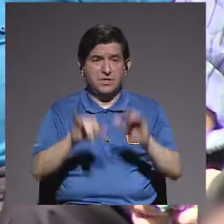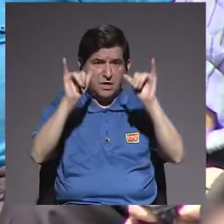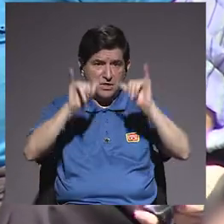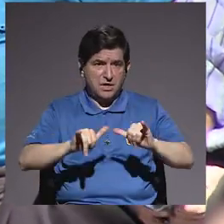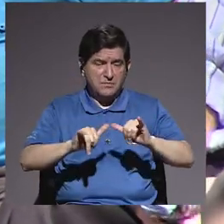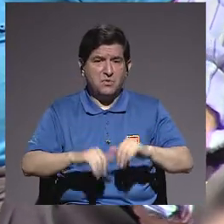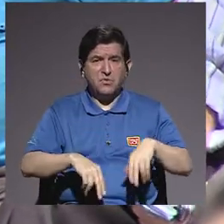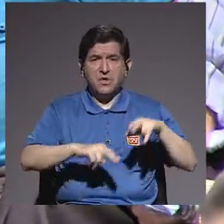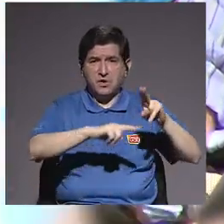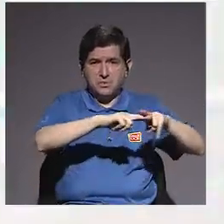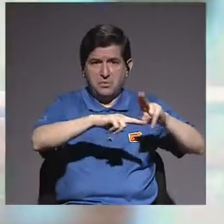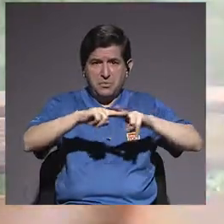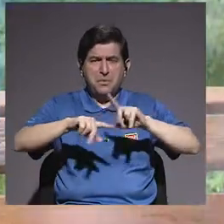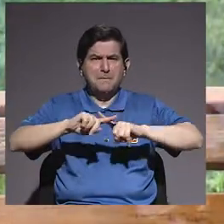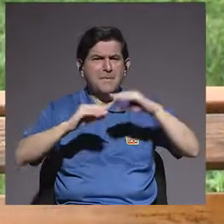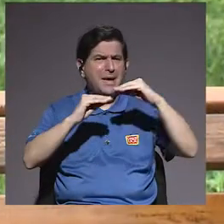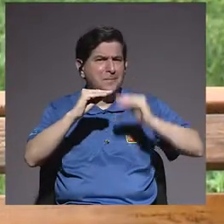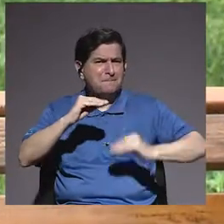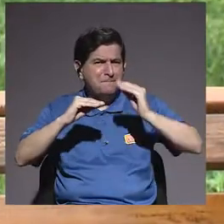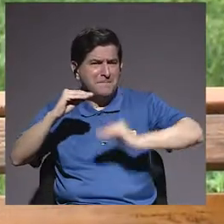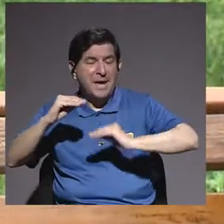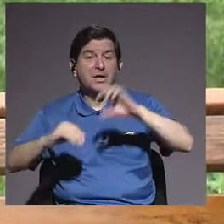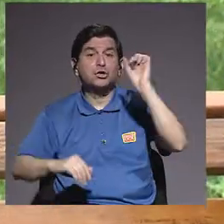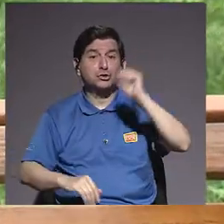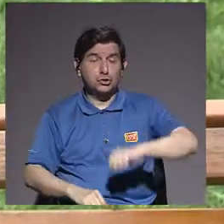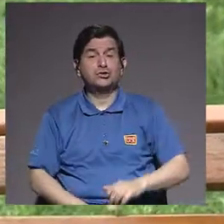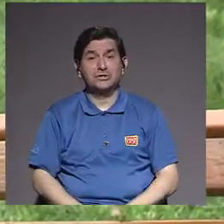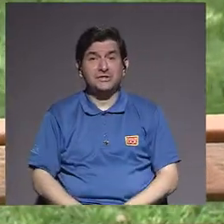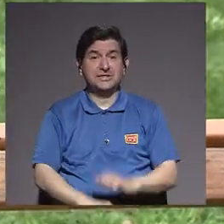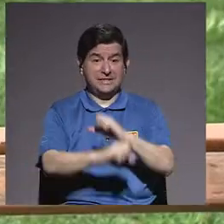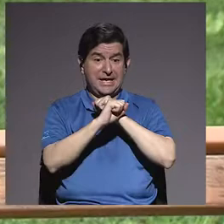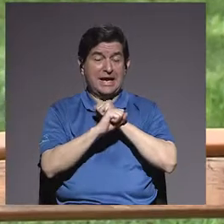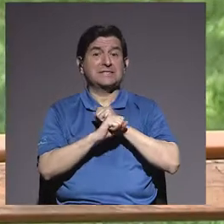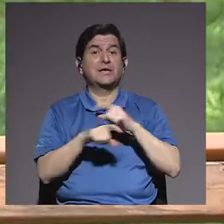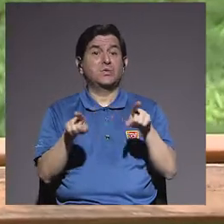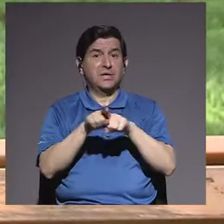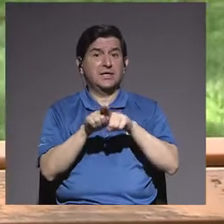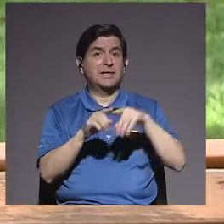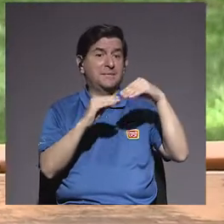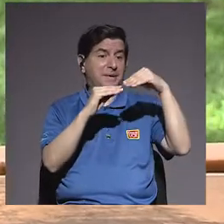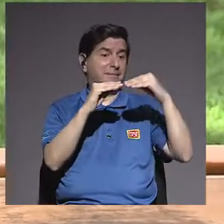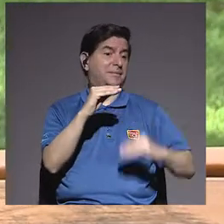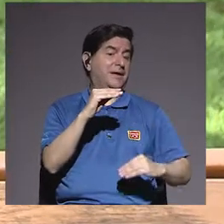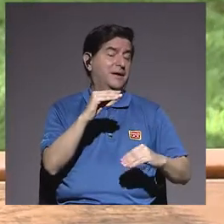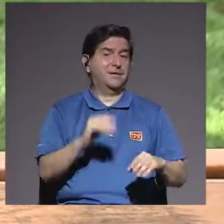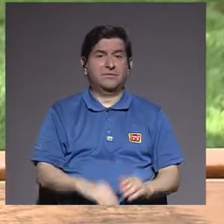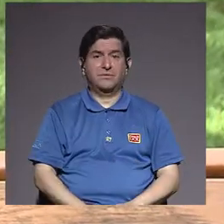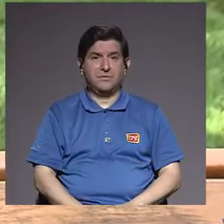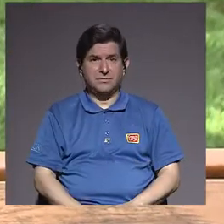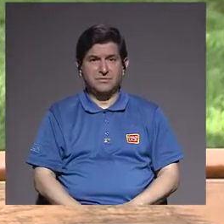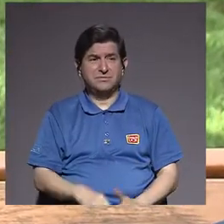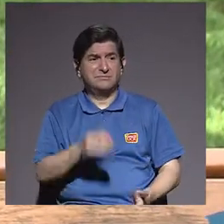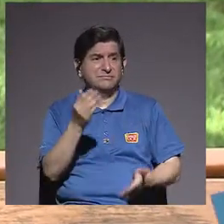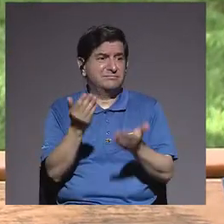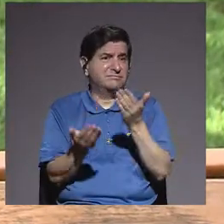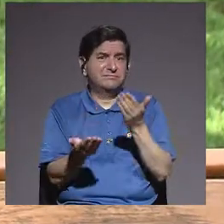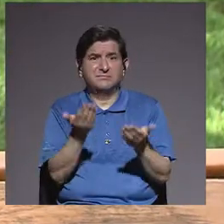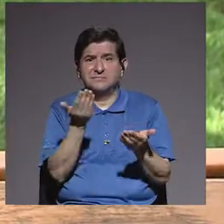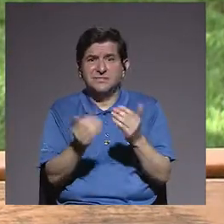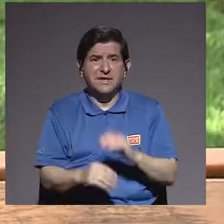sentarse, pero ya va siendo menos. Sí, la seguridad es menos y entonces no es como tan